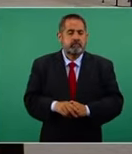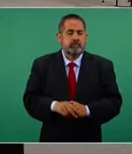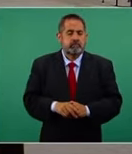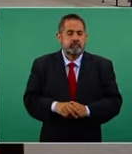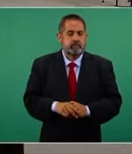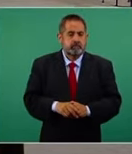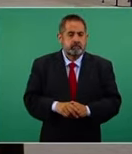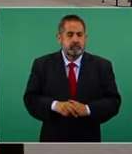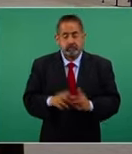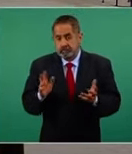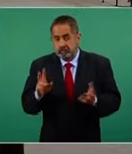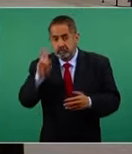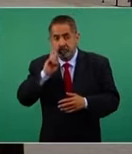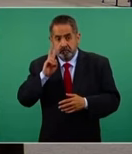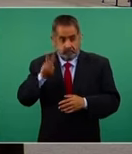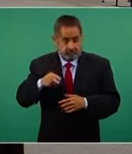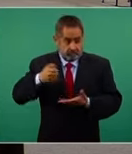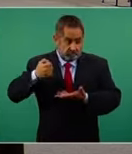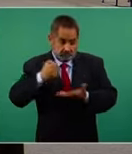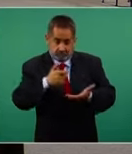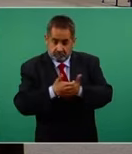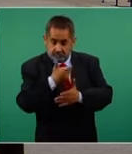Pero hay que ver si lo pagaron.